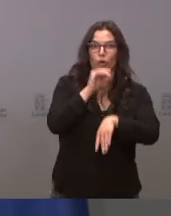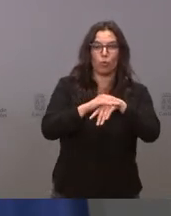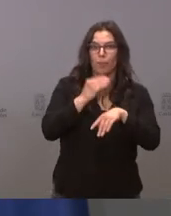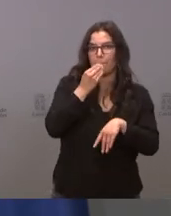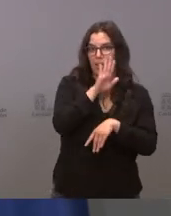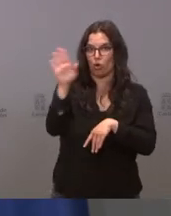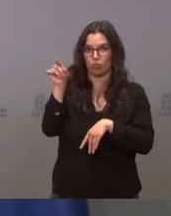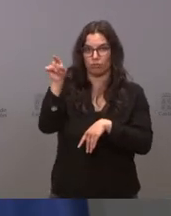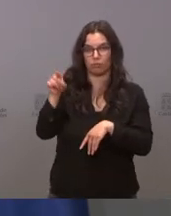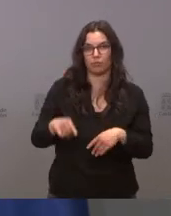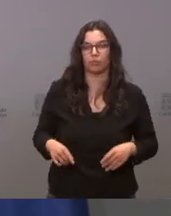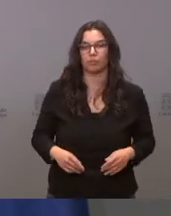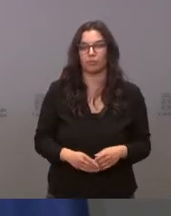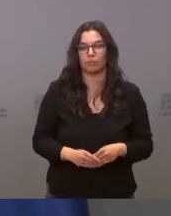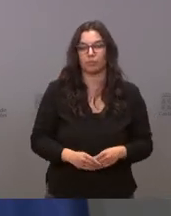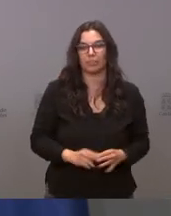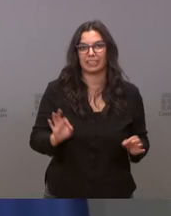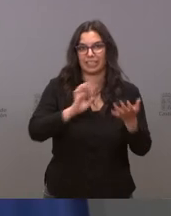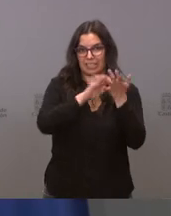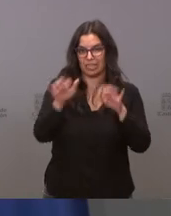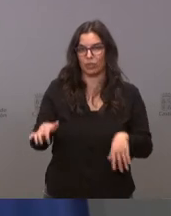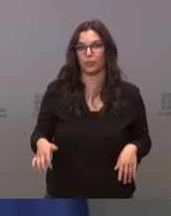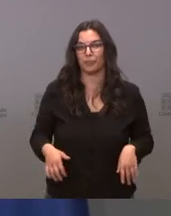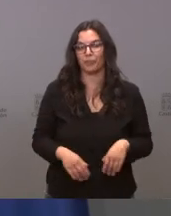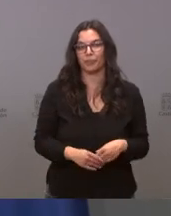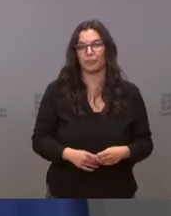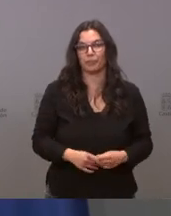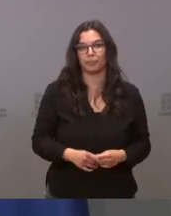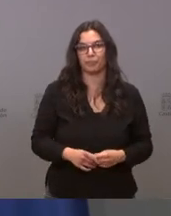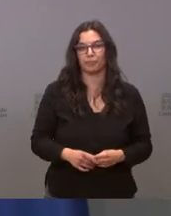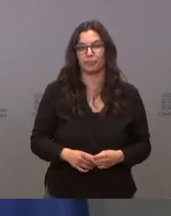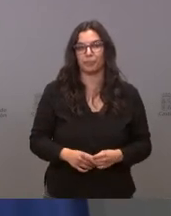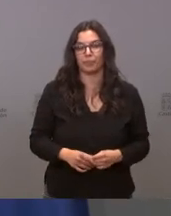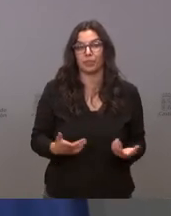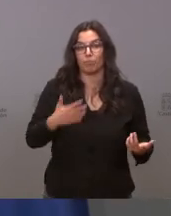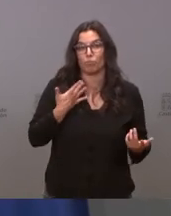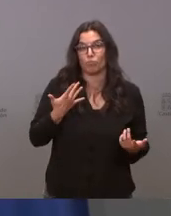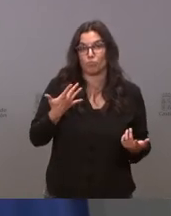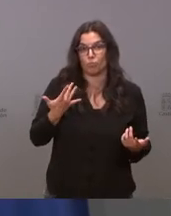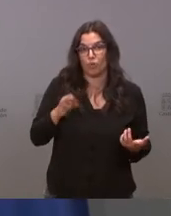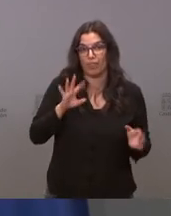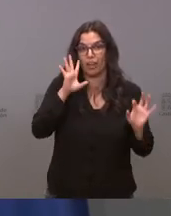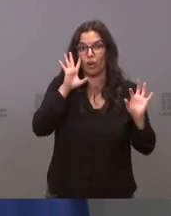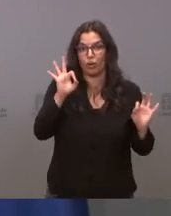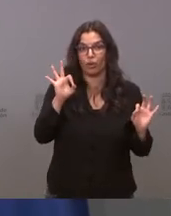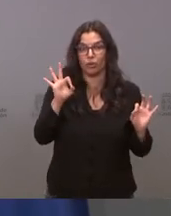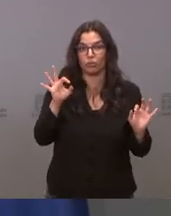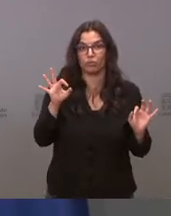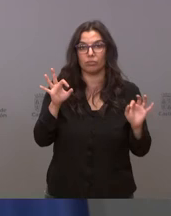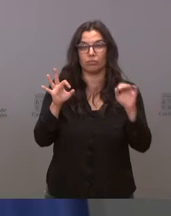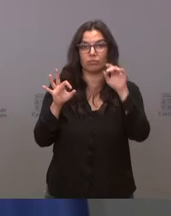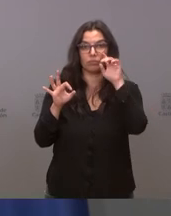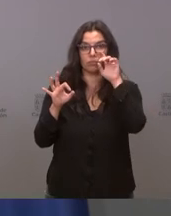provincias de Castilla y León y es probable naturalmente que